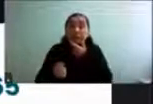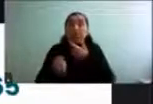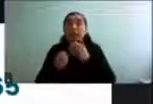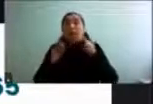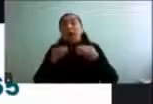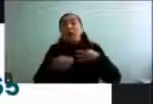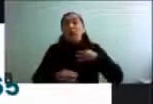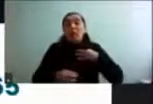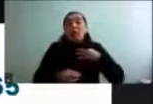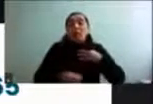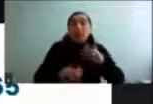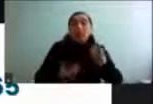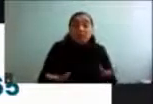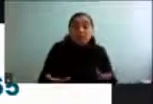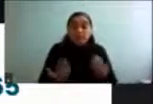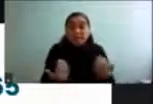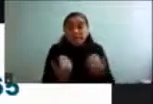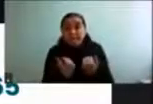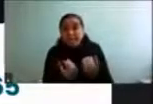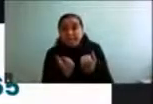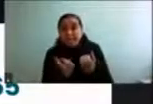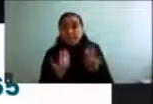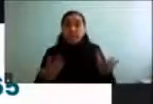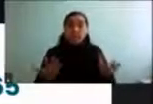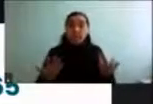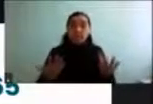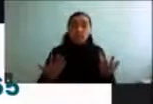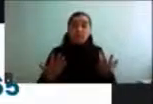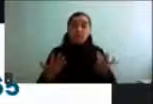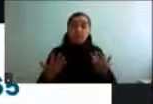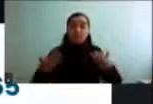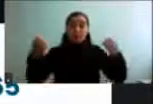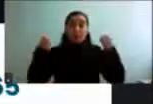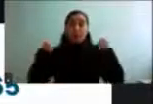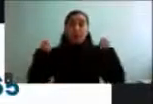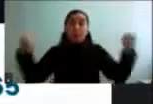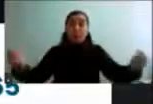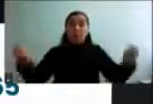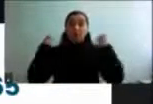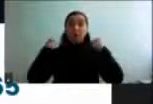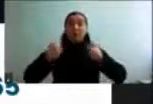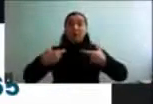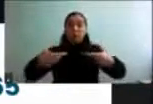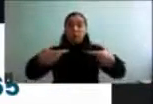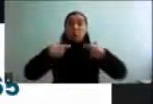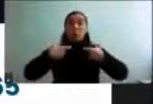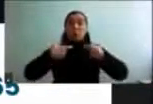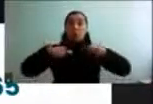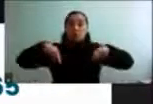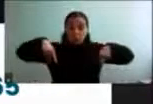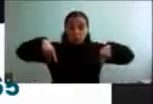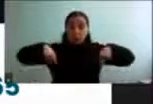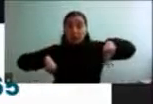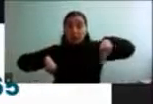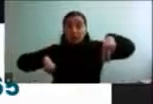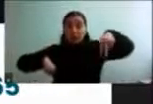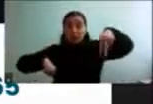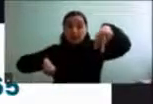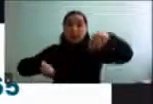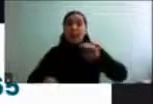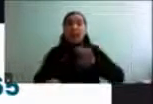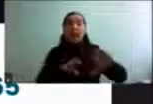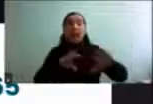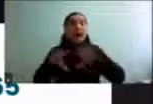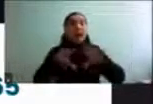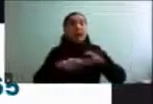muscular nos permiten tener más control al caminar, nos permiten poder hacer nuestras actividades de forma más eficiente